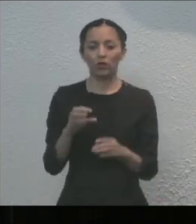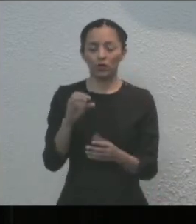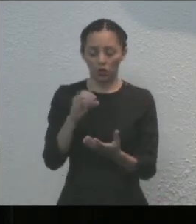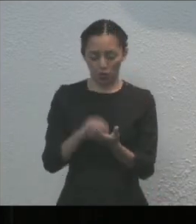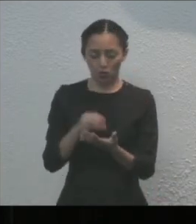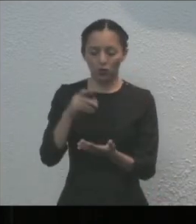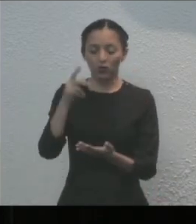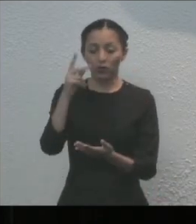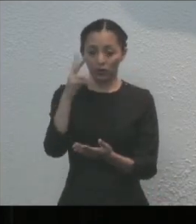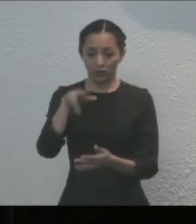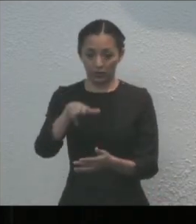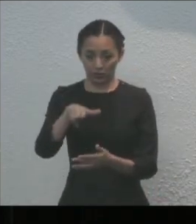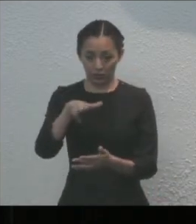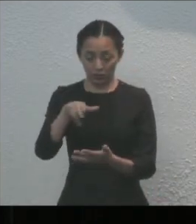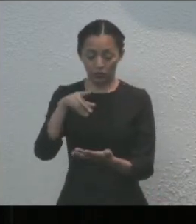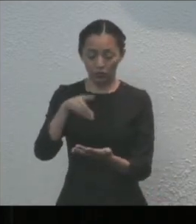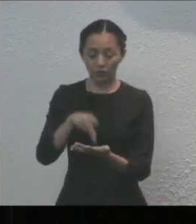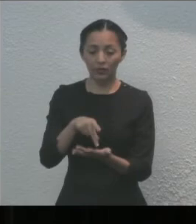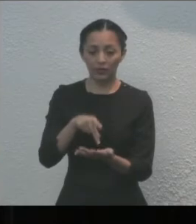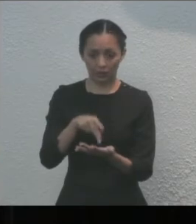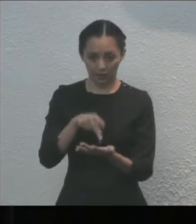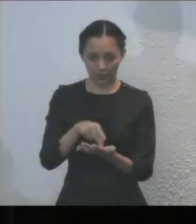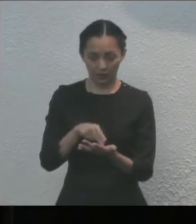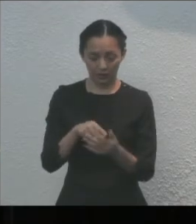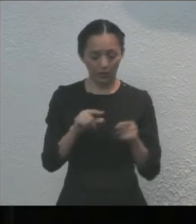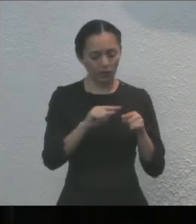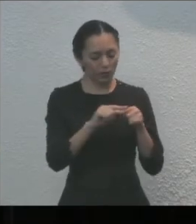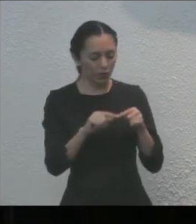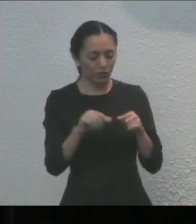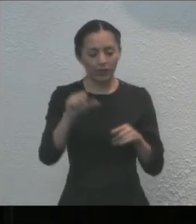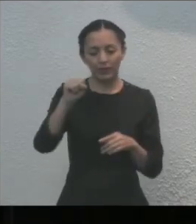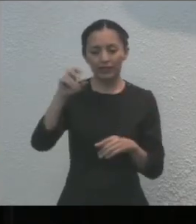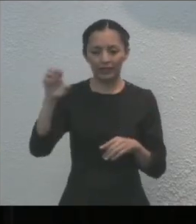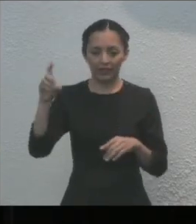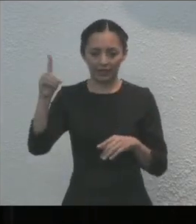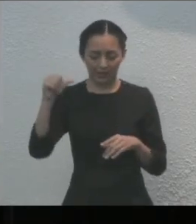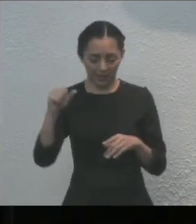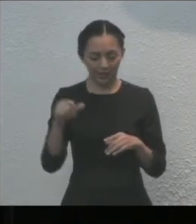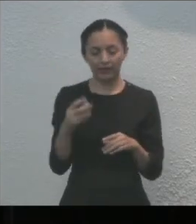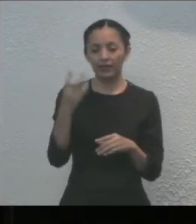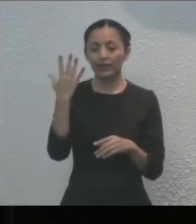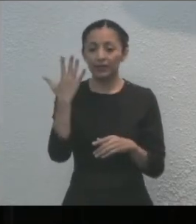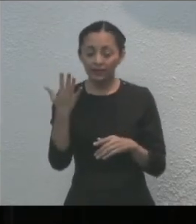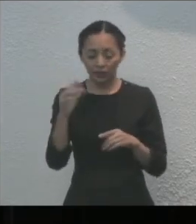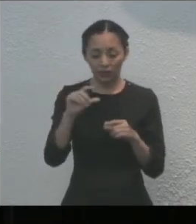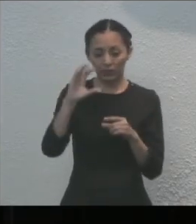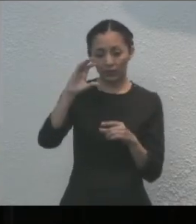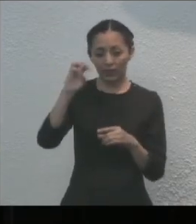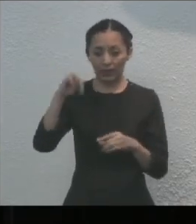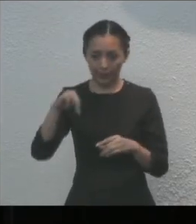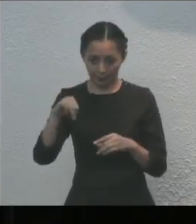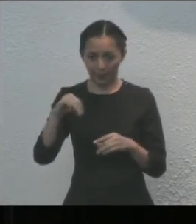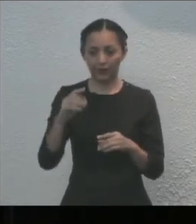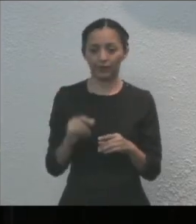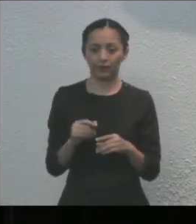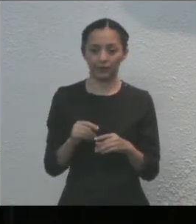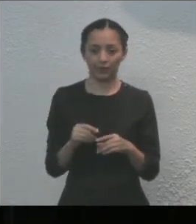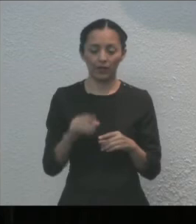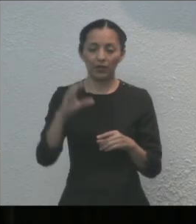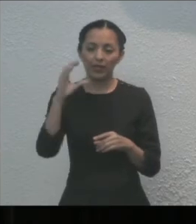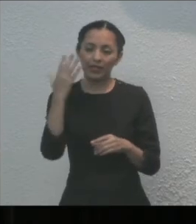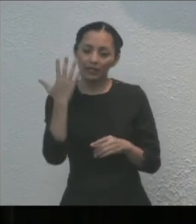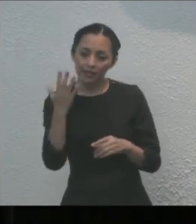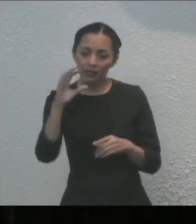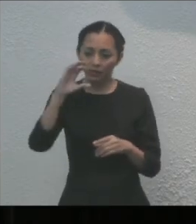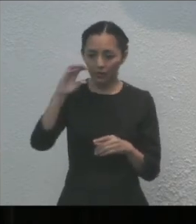de seguro de alfiler, con soporte de cinta de seda, de 5 centímetros de ancho, cinta de seda de 5 centímetros de